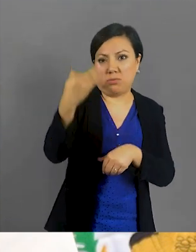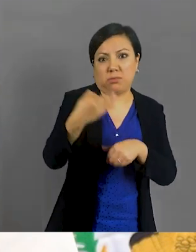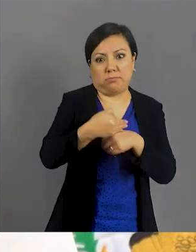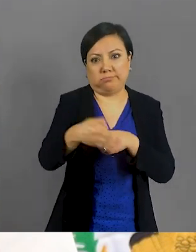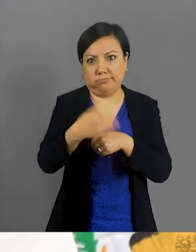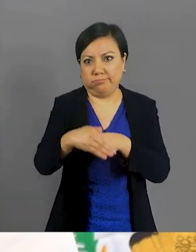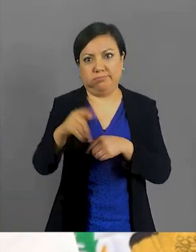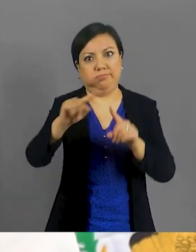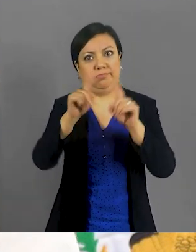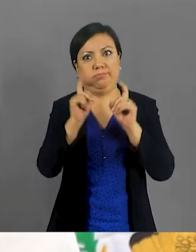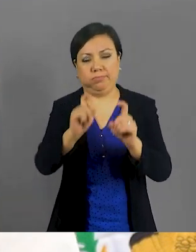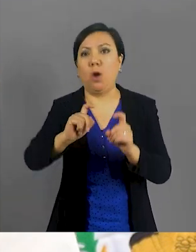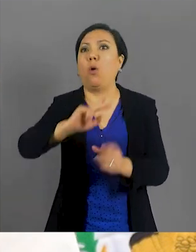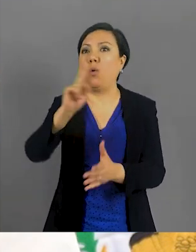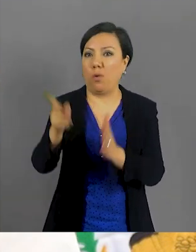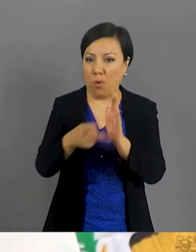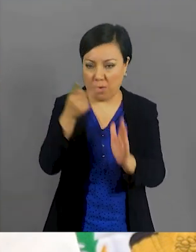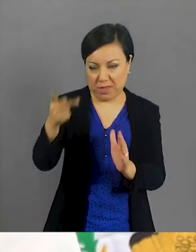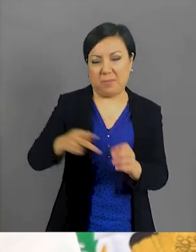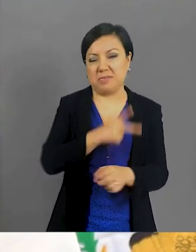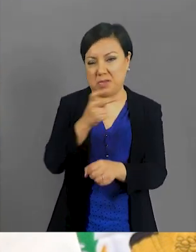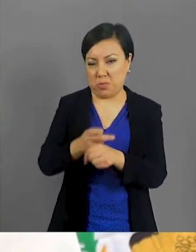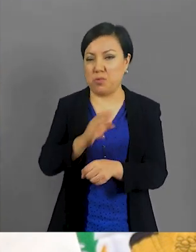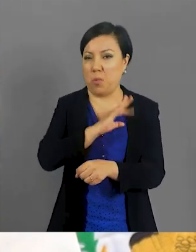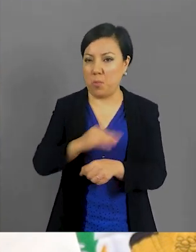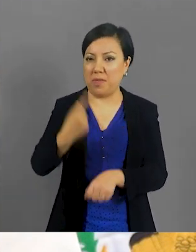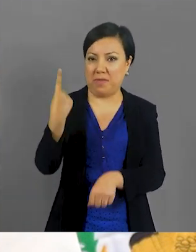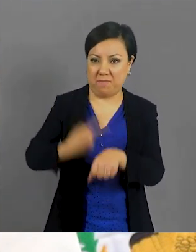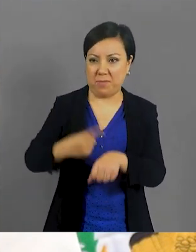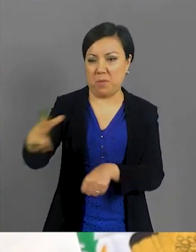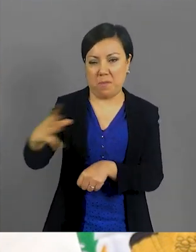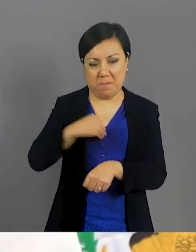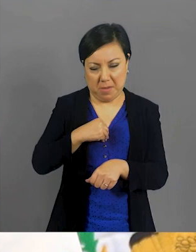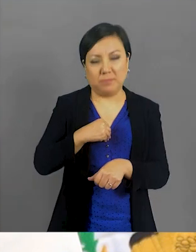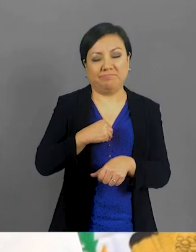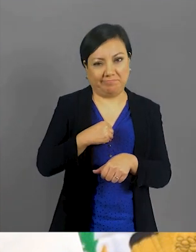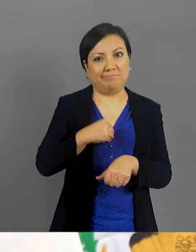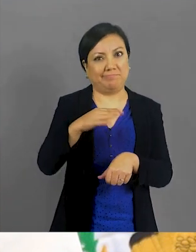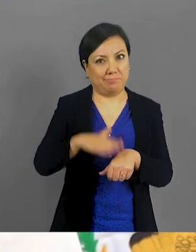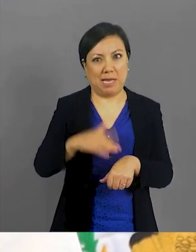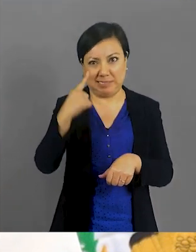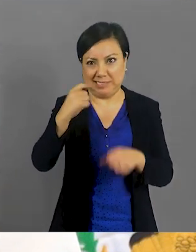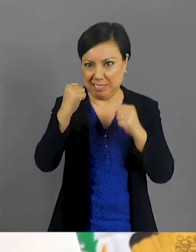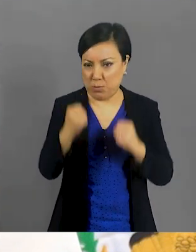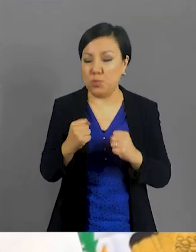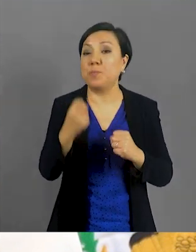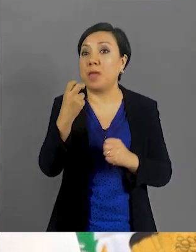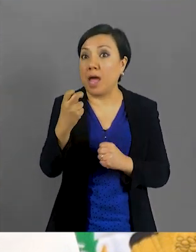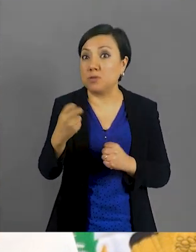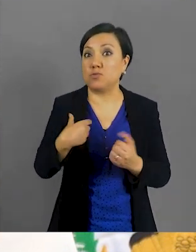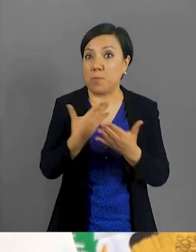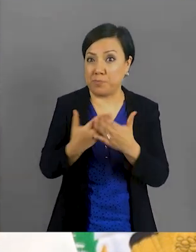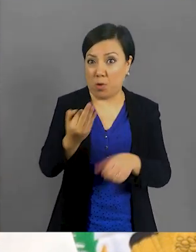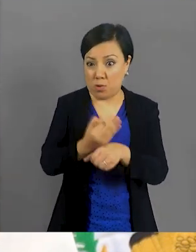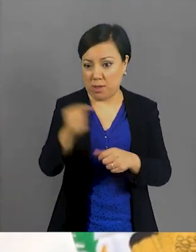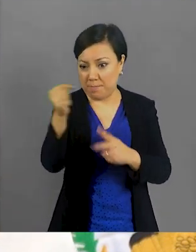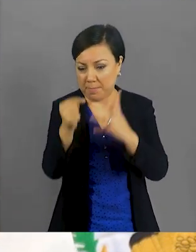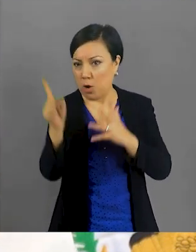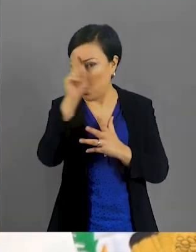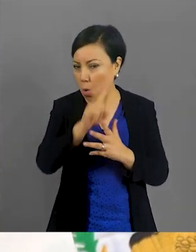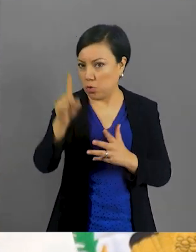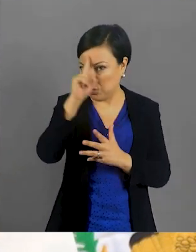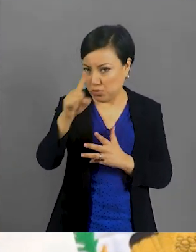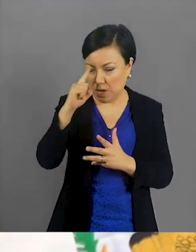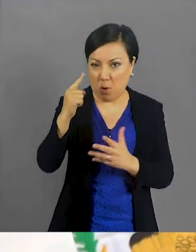temporalidad. Es un hecho que los casos de reinfección de COVID-19 son cada día más frecuentes. Recuerda también que las medidas de